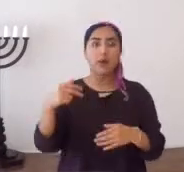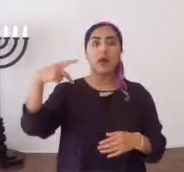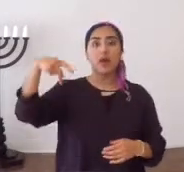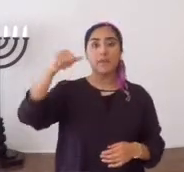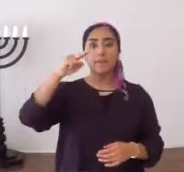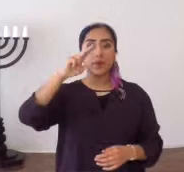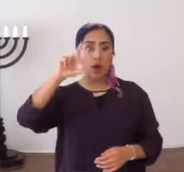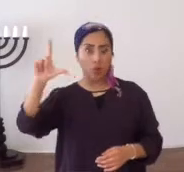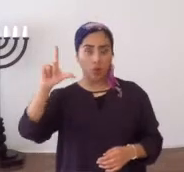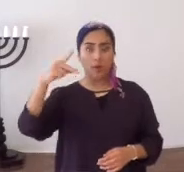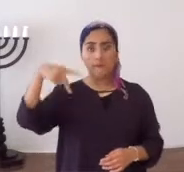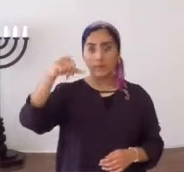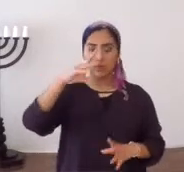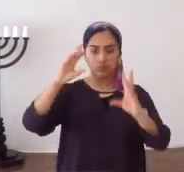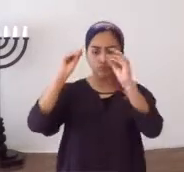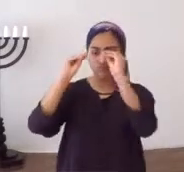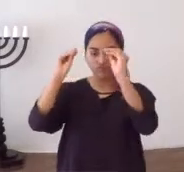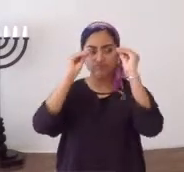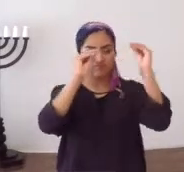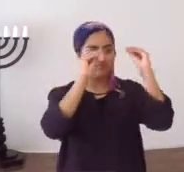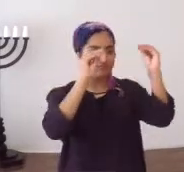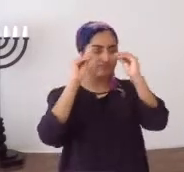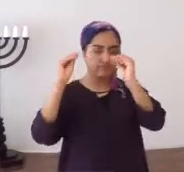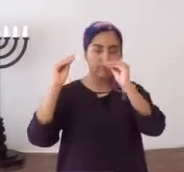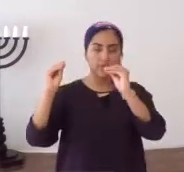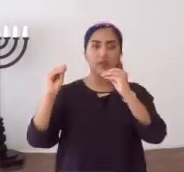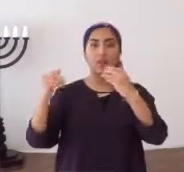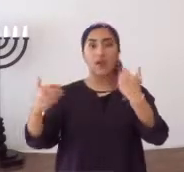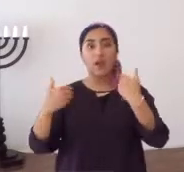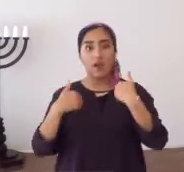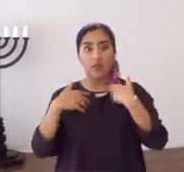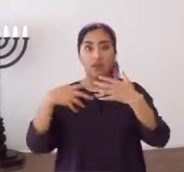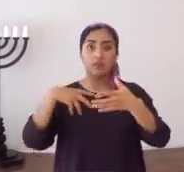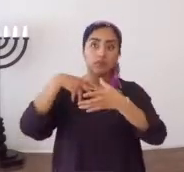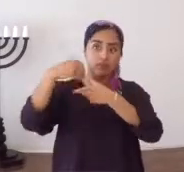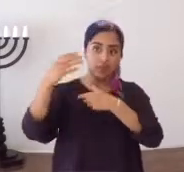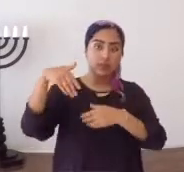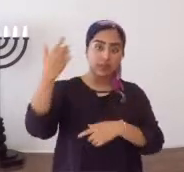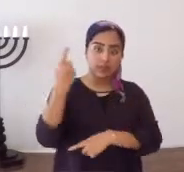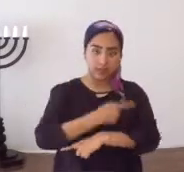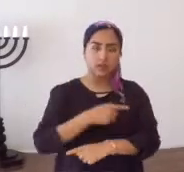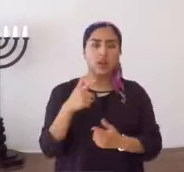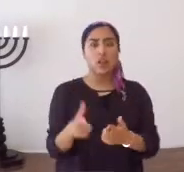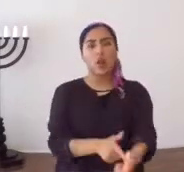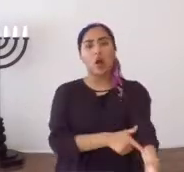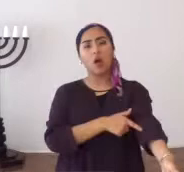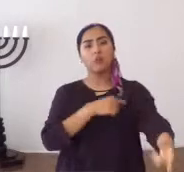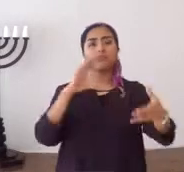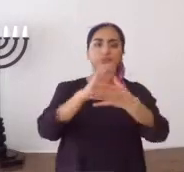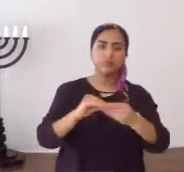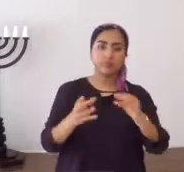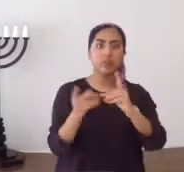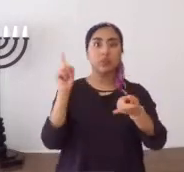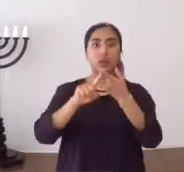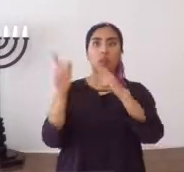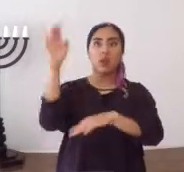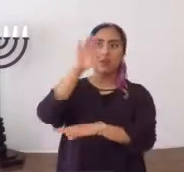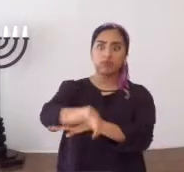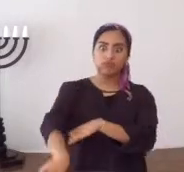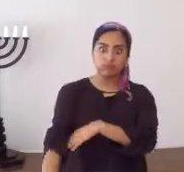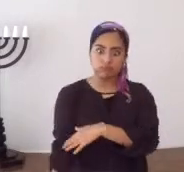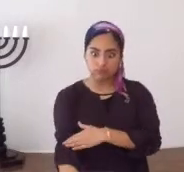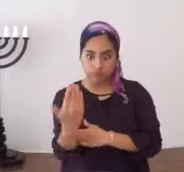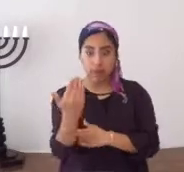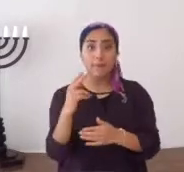pan, Shaul, Pablo, Shaul es lo correcto, les enseñaba, habiendo de salir al día siguiente, y alargó el discurso hasta la